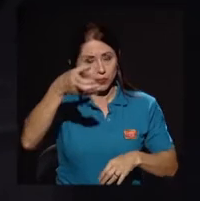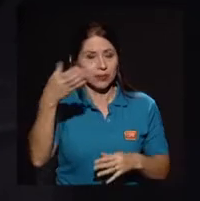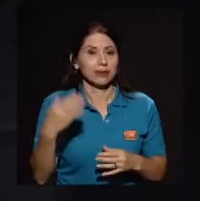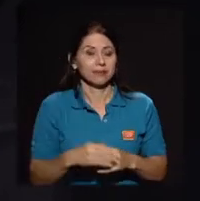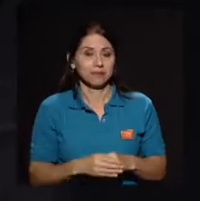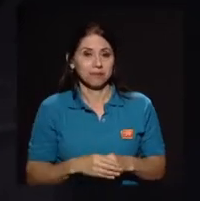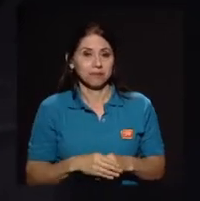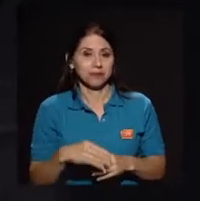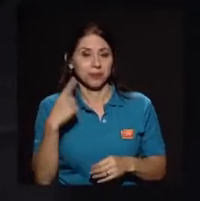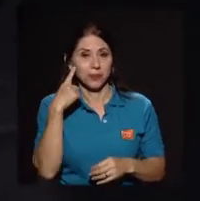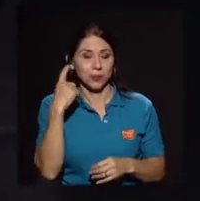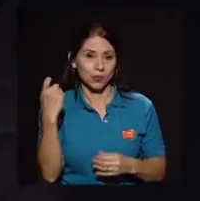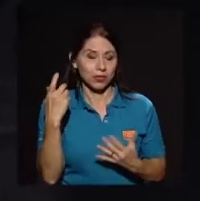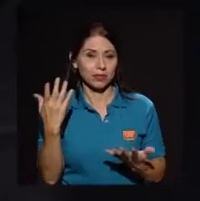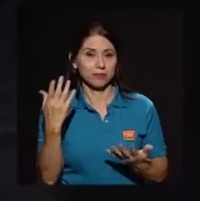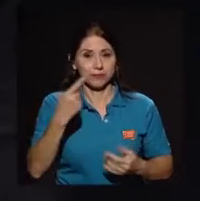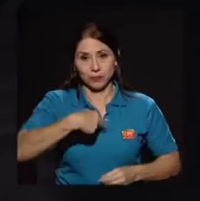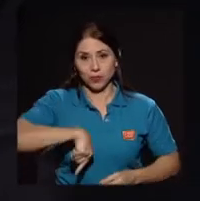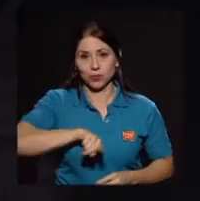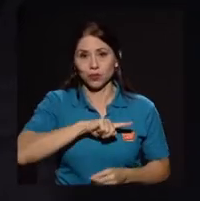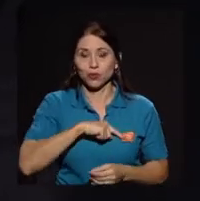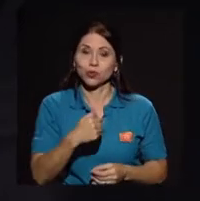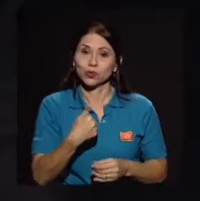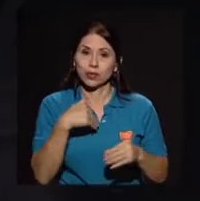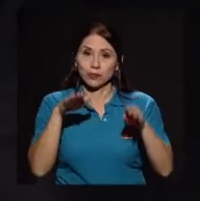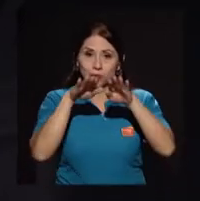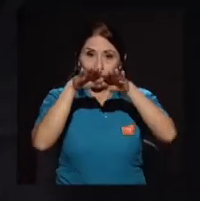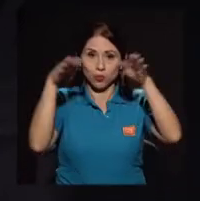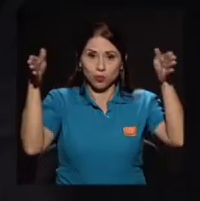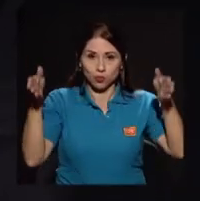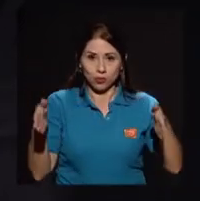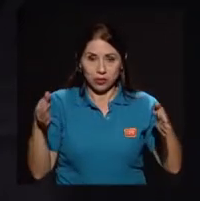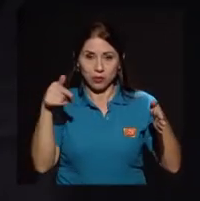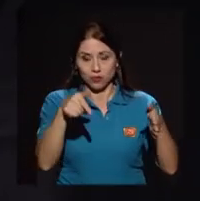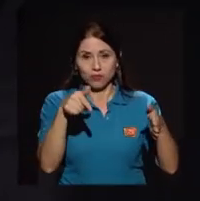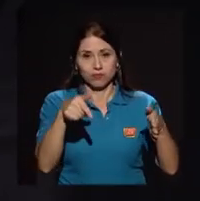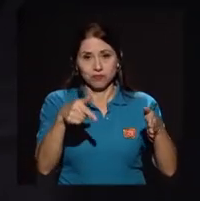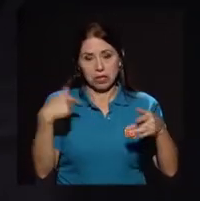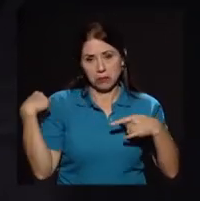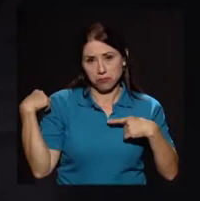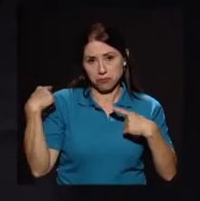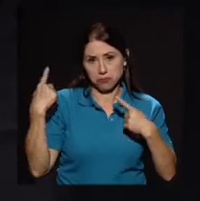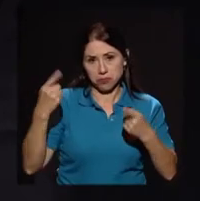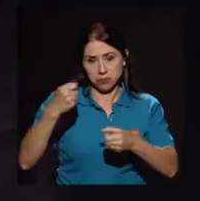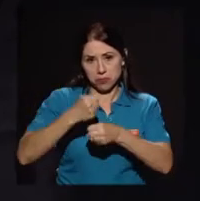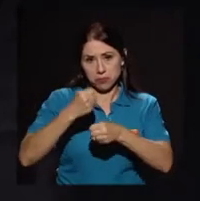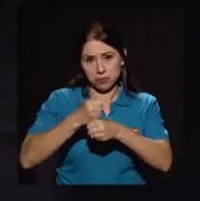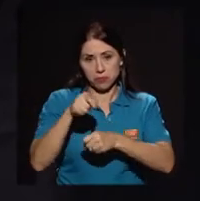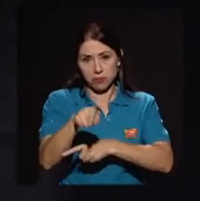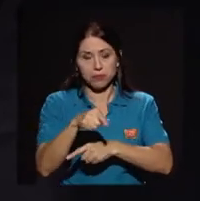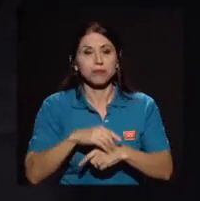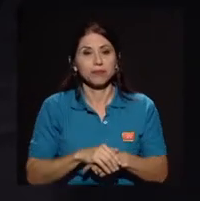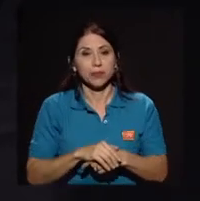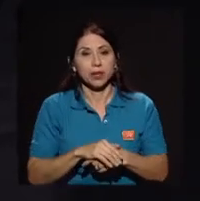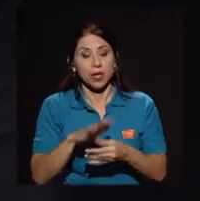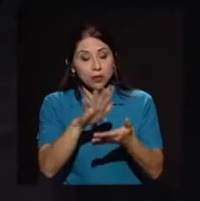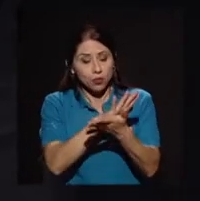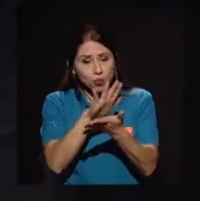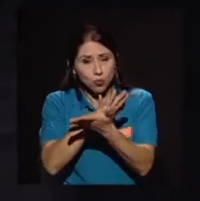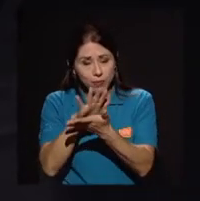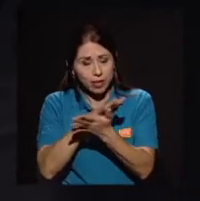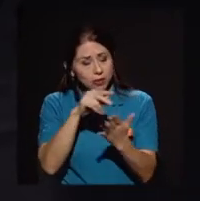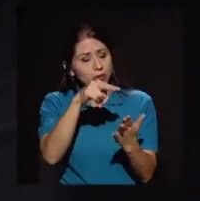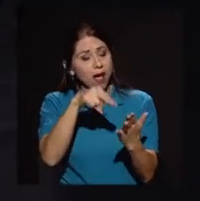nosotros tenemos un museo que hemos venido desarrollando y en los documentos encontramos